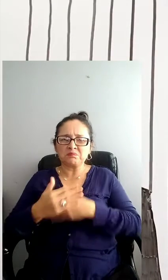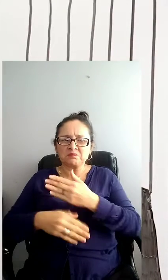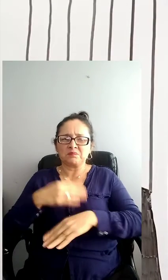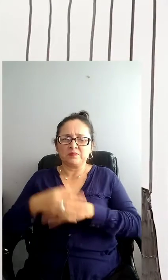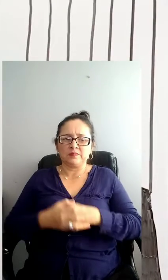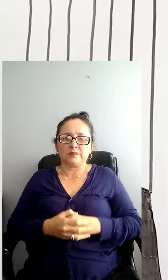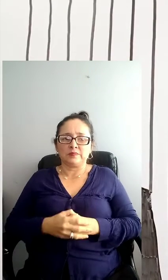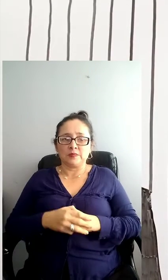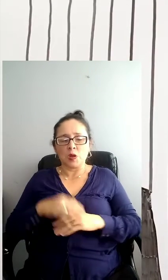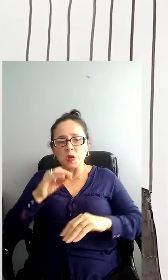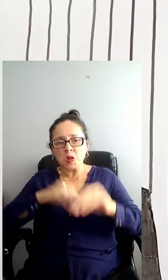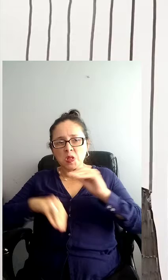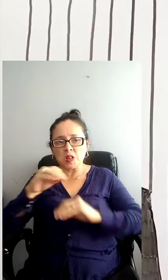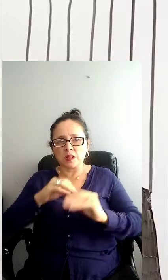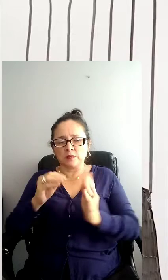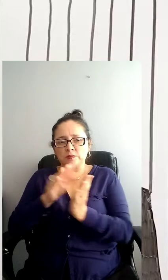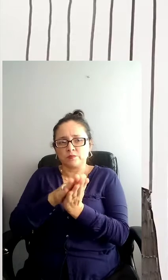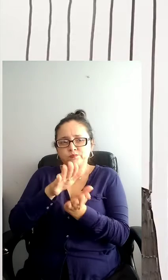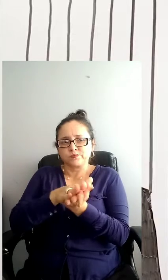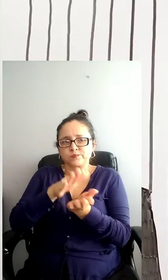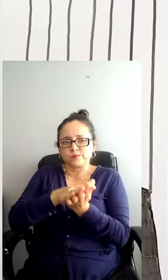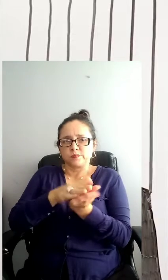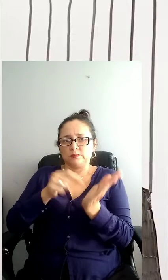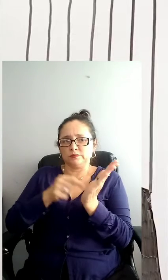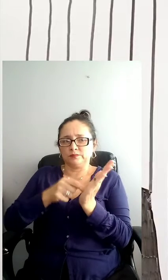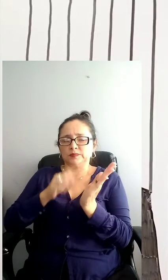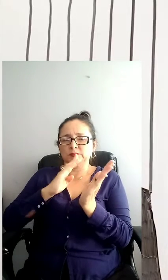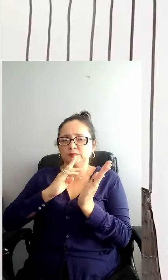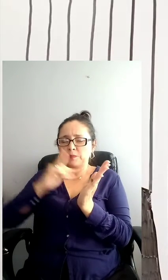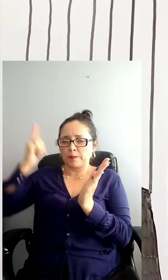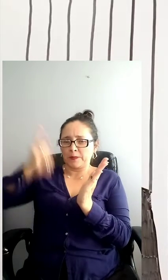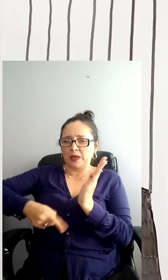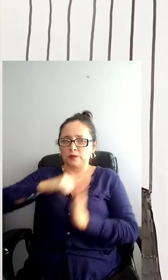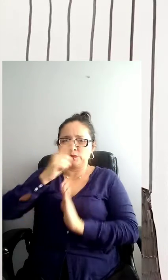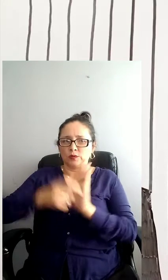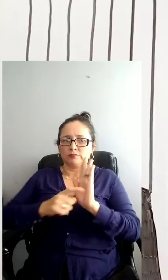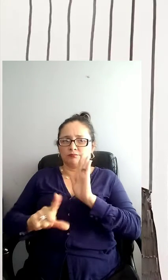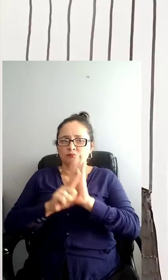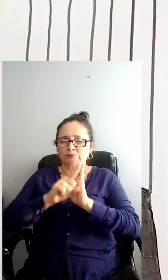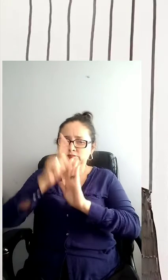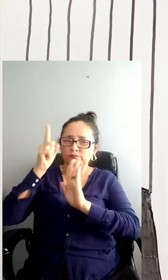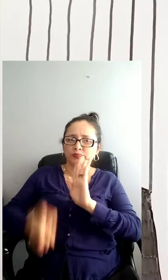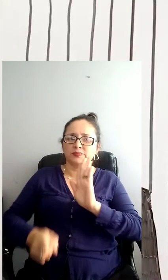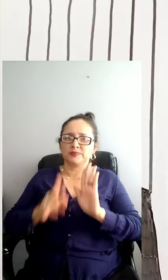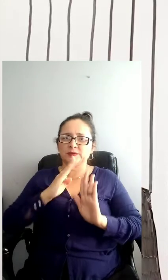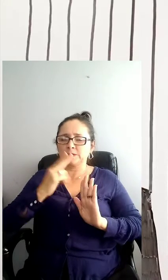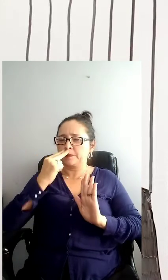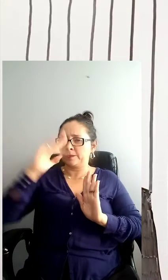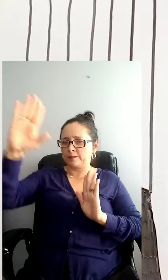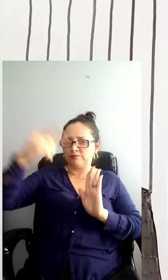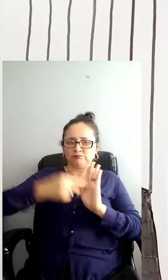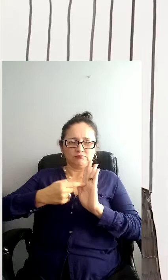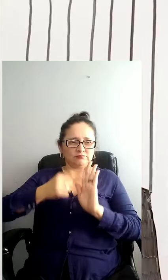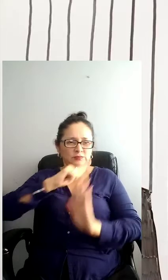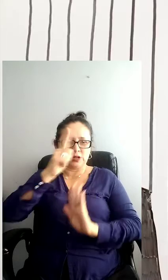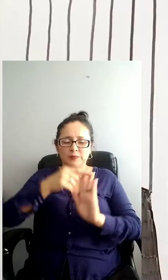políticas extremistas en un libro que tituló Mi lucha, Mein Kampf, una autobiografía que diseñaba las grandes líneas de su actuación posterior.